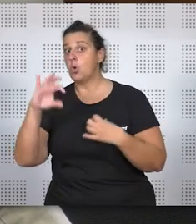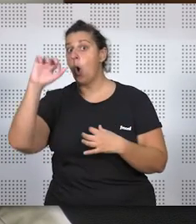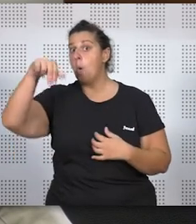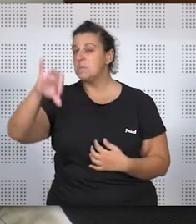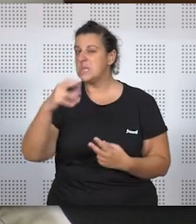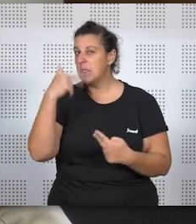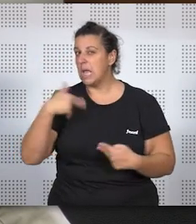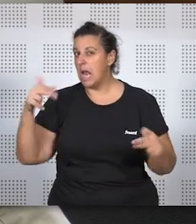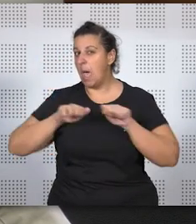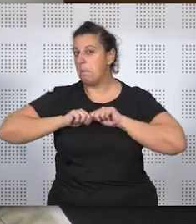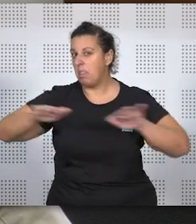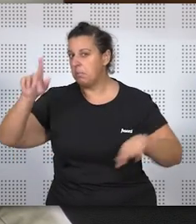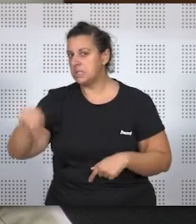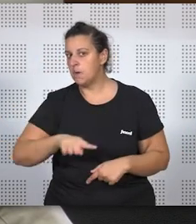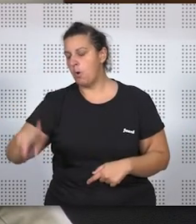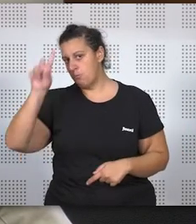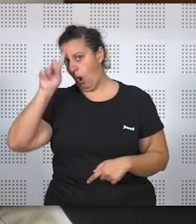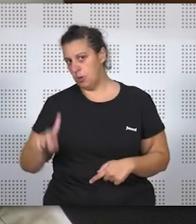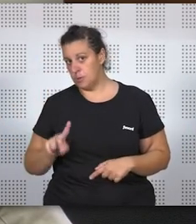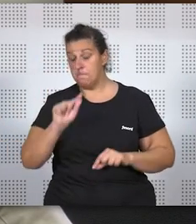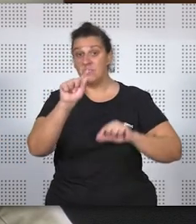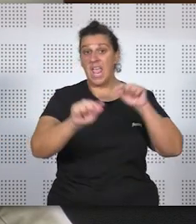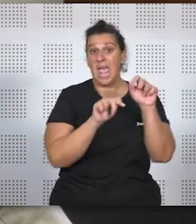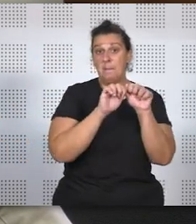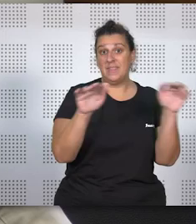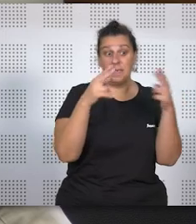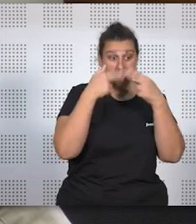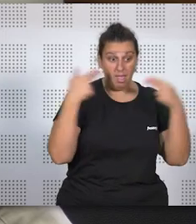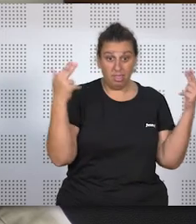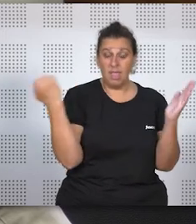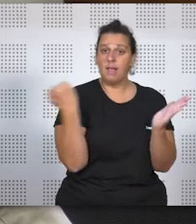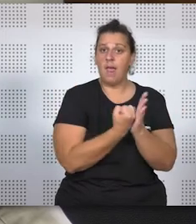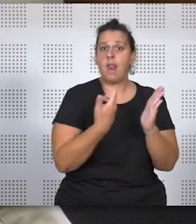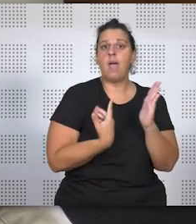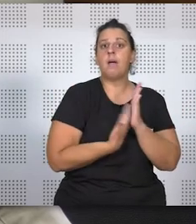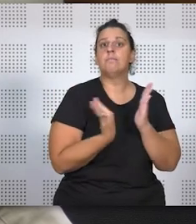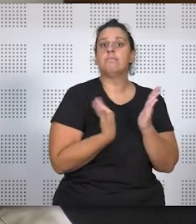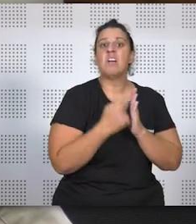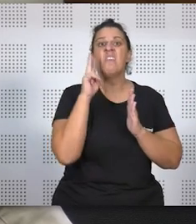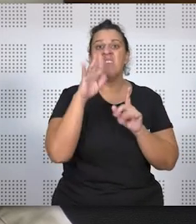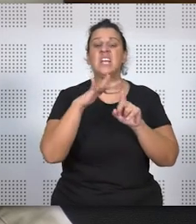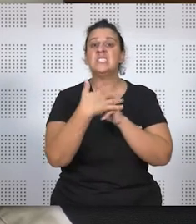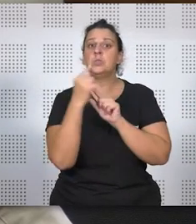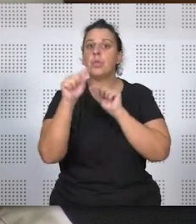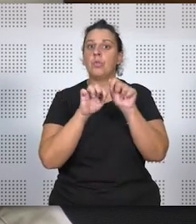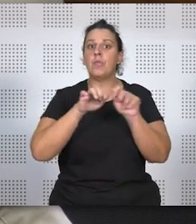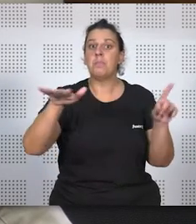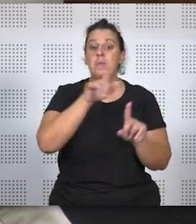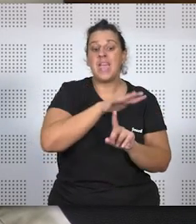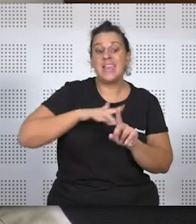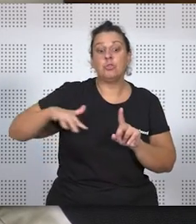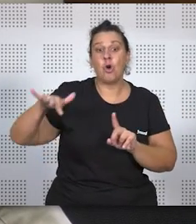caso, la pandemia, o simplemente que se haya declarado y que se pueda constatar, de hecho, que haya una situación de epidemia en el entorno